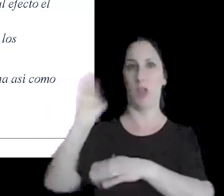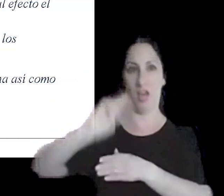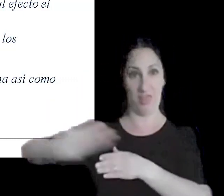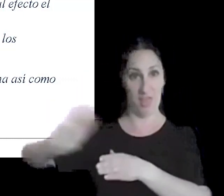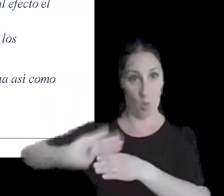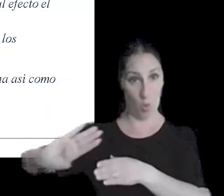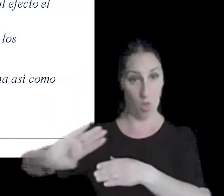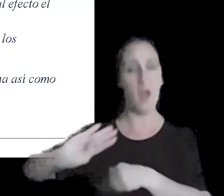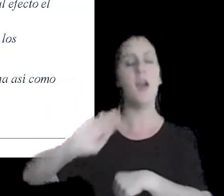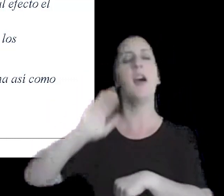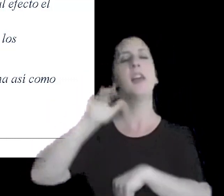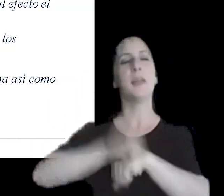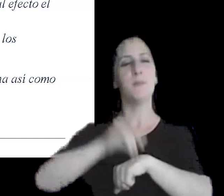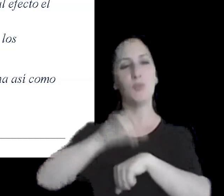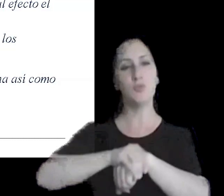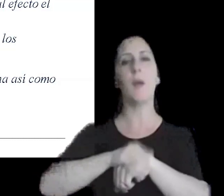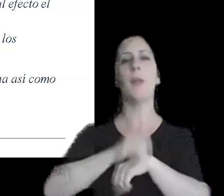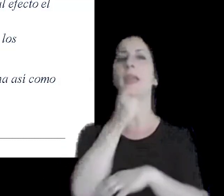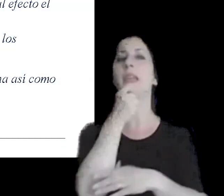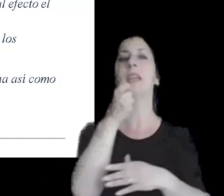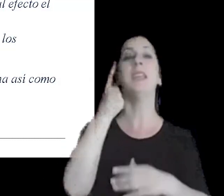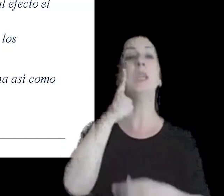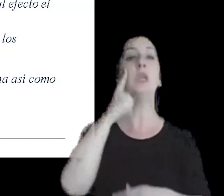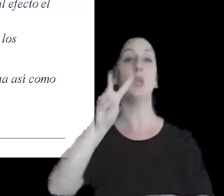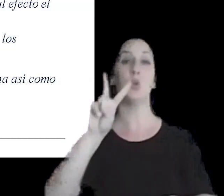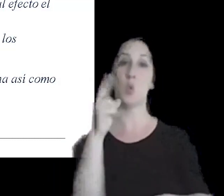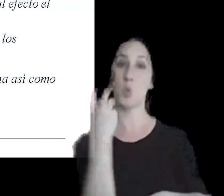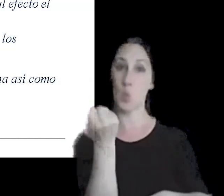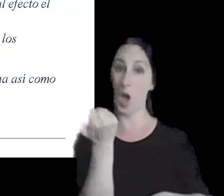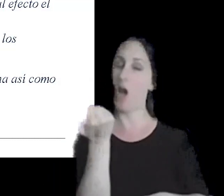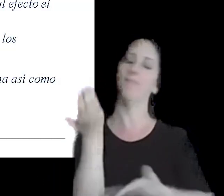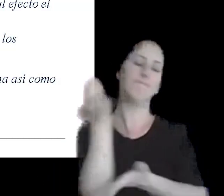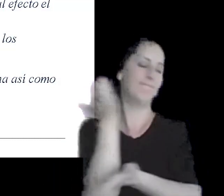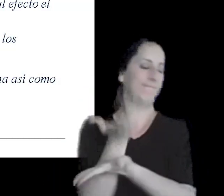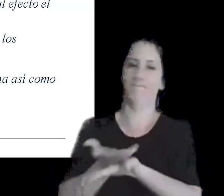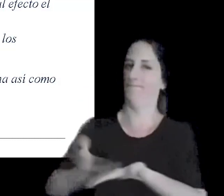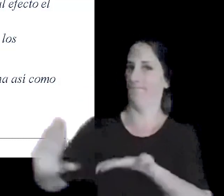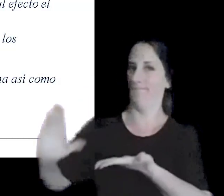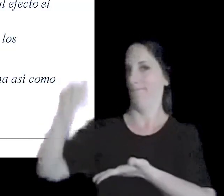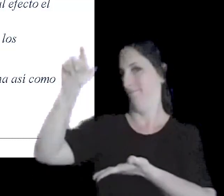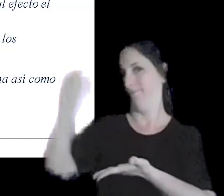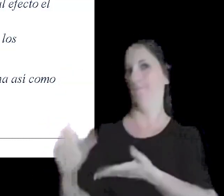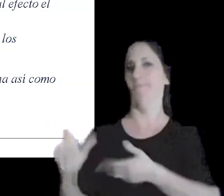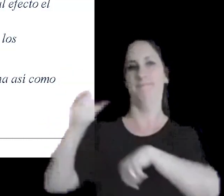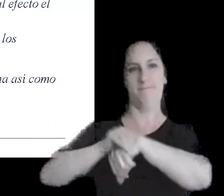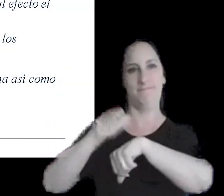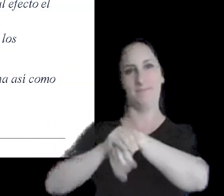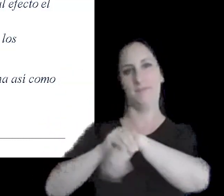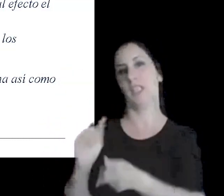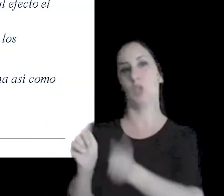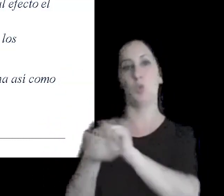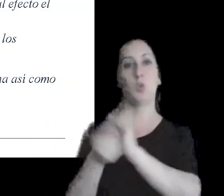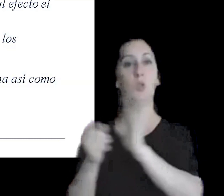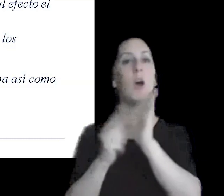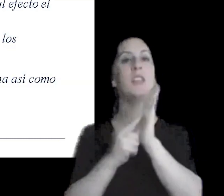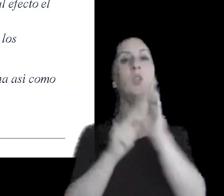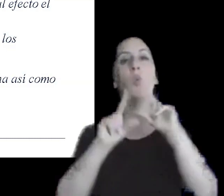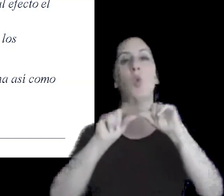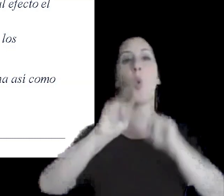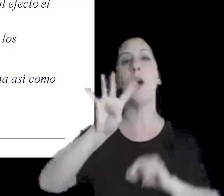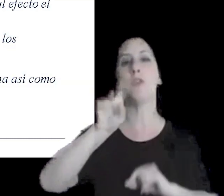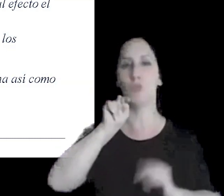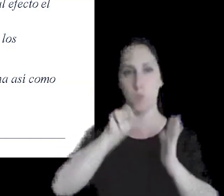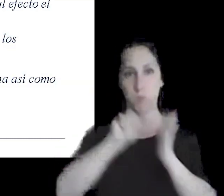de por ejemplo impuesto al valor agregado quedaría excluido el responsable sustituto del artículo cuarto punto uno